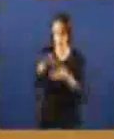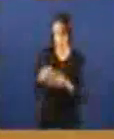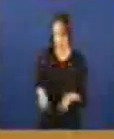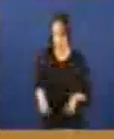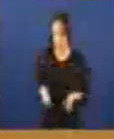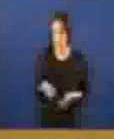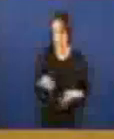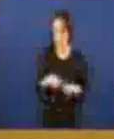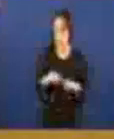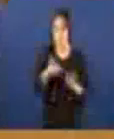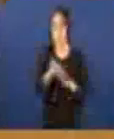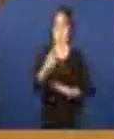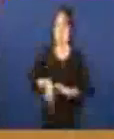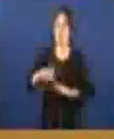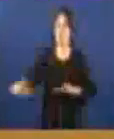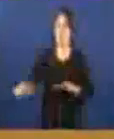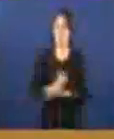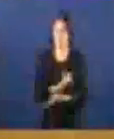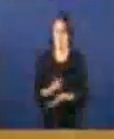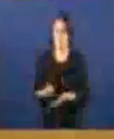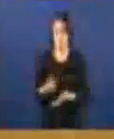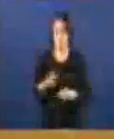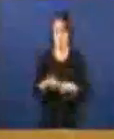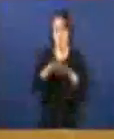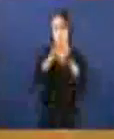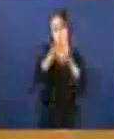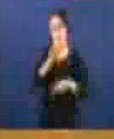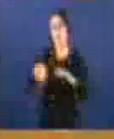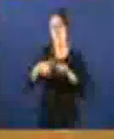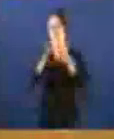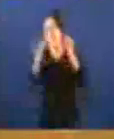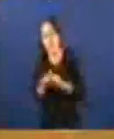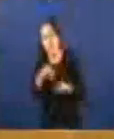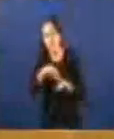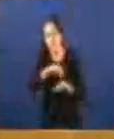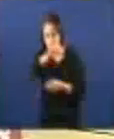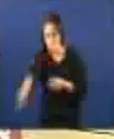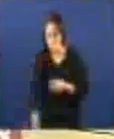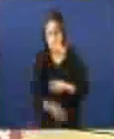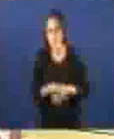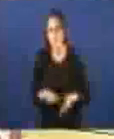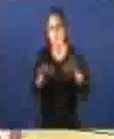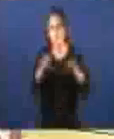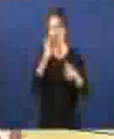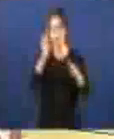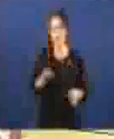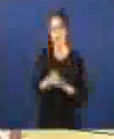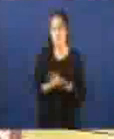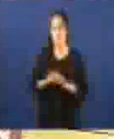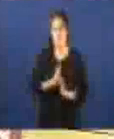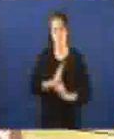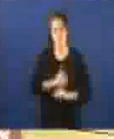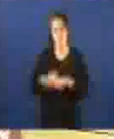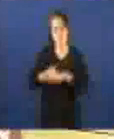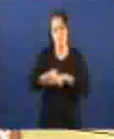queren pitorrearse de todos por favor ten moitas maneras de fazer unha comparecencia e falar do que queira pero onda de la xada intelixencia dos